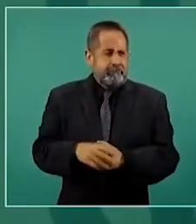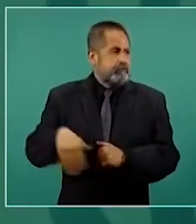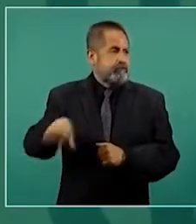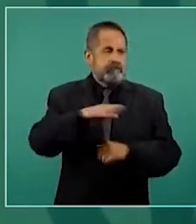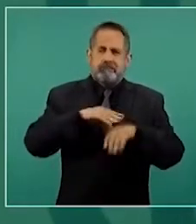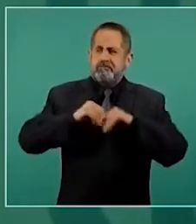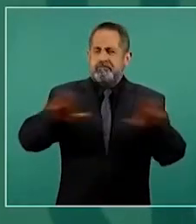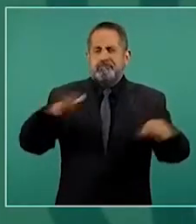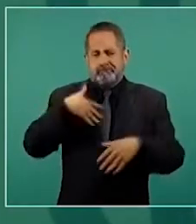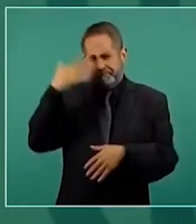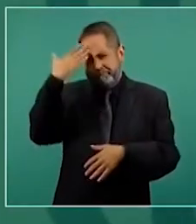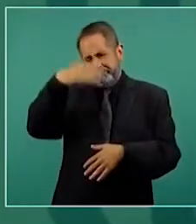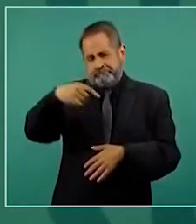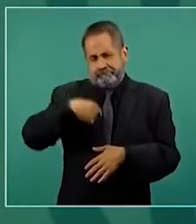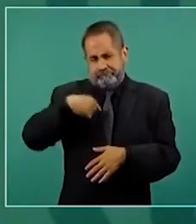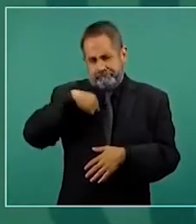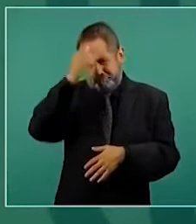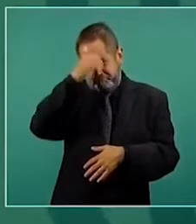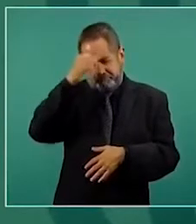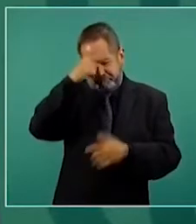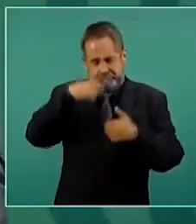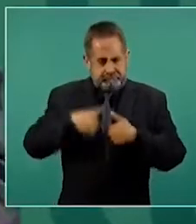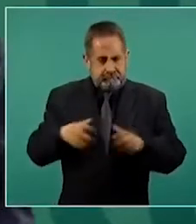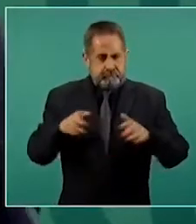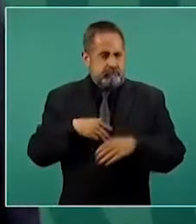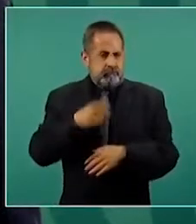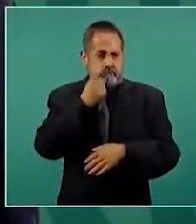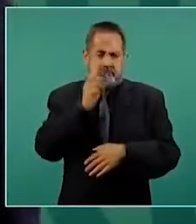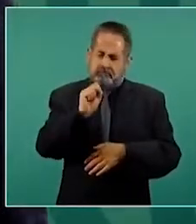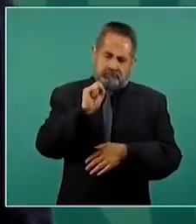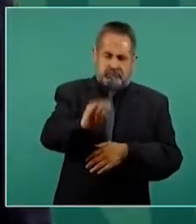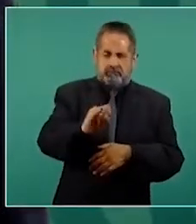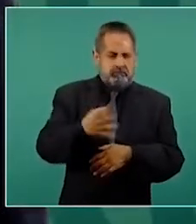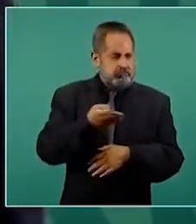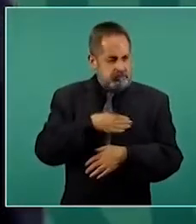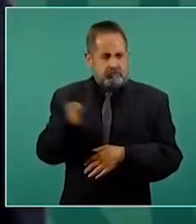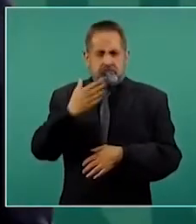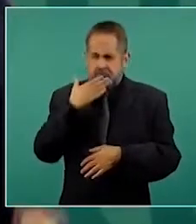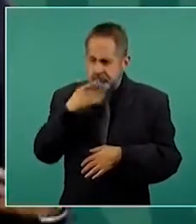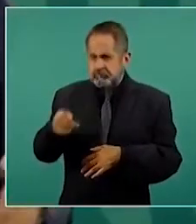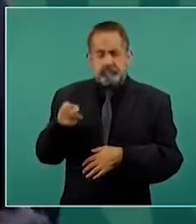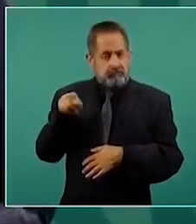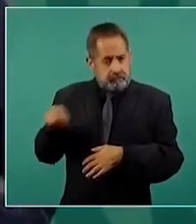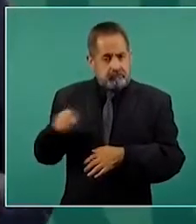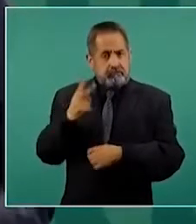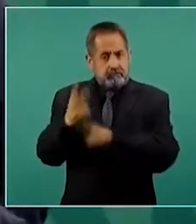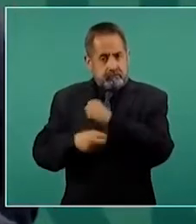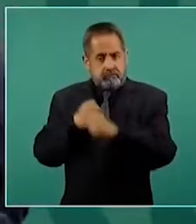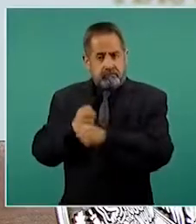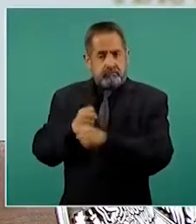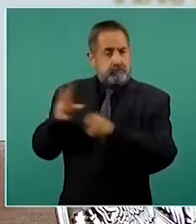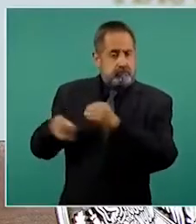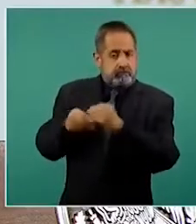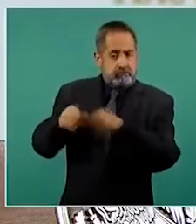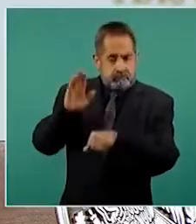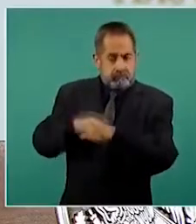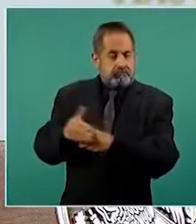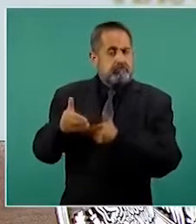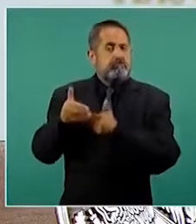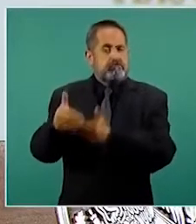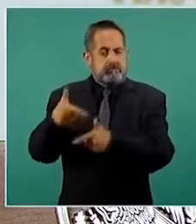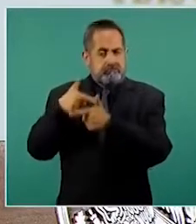dominio público. Yo estoy a favor de que el